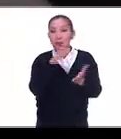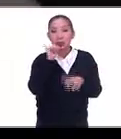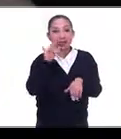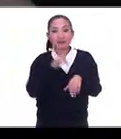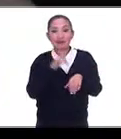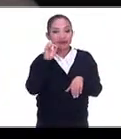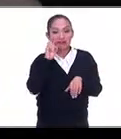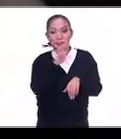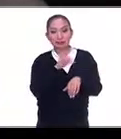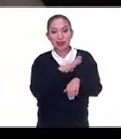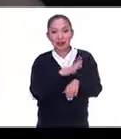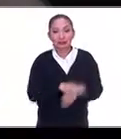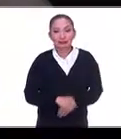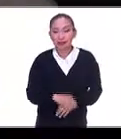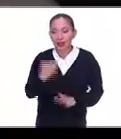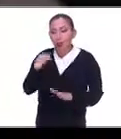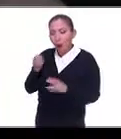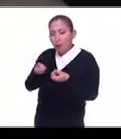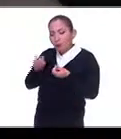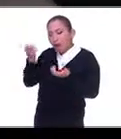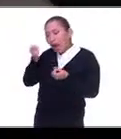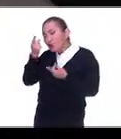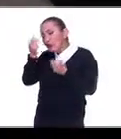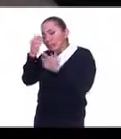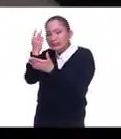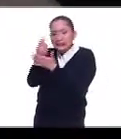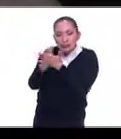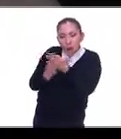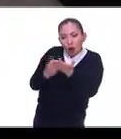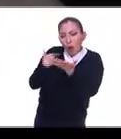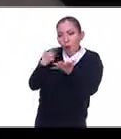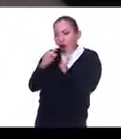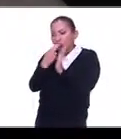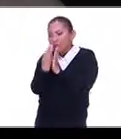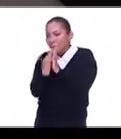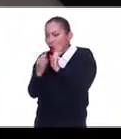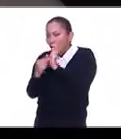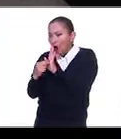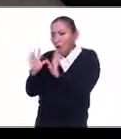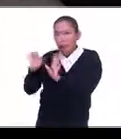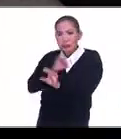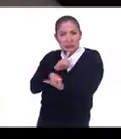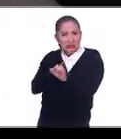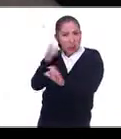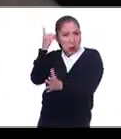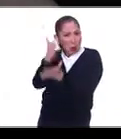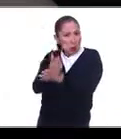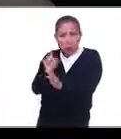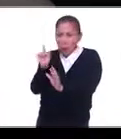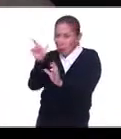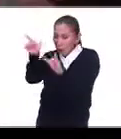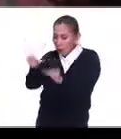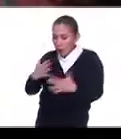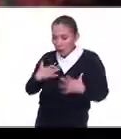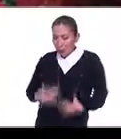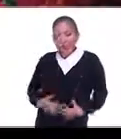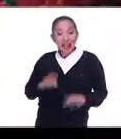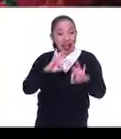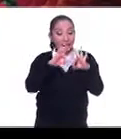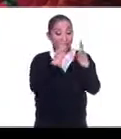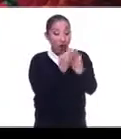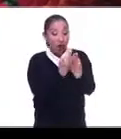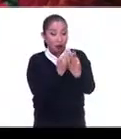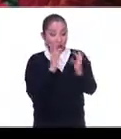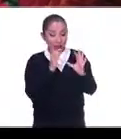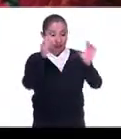Finalmente, aunque se comparten algunas imágenes, alguna iconografía, son diseños exclusivos este tipo de trabajo. Y la forma en que se